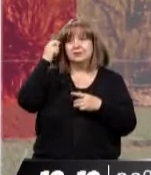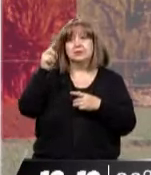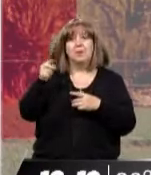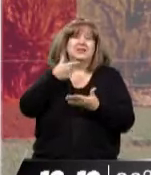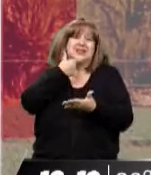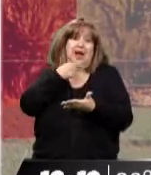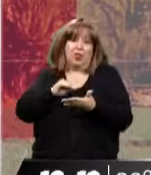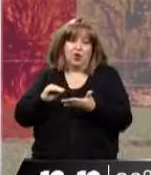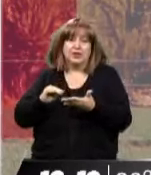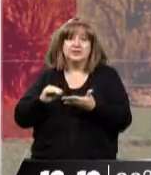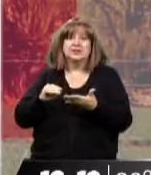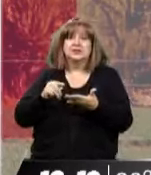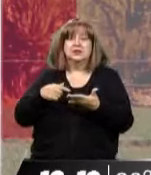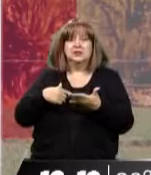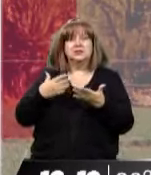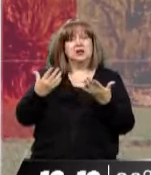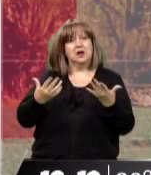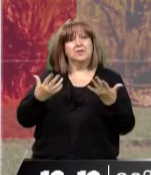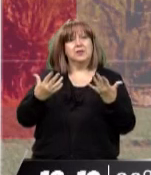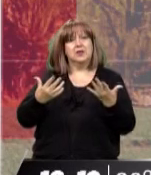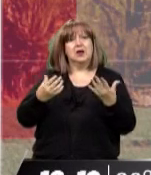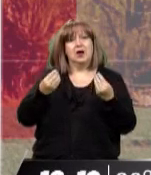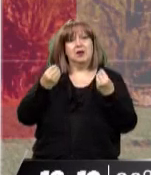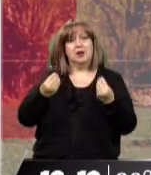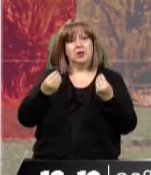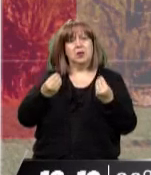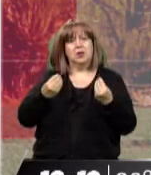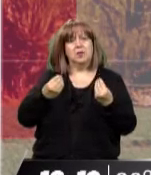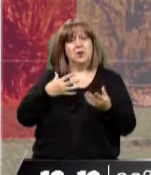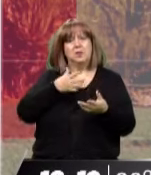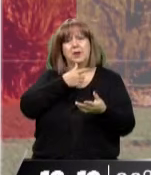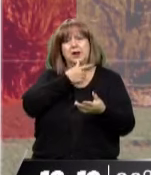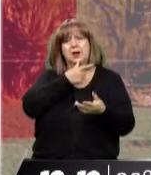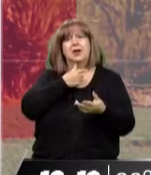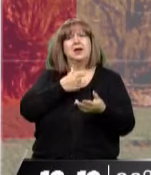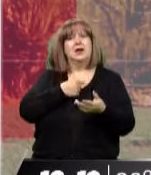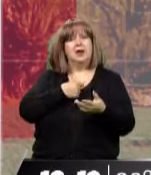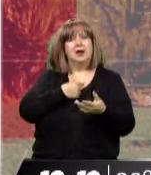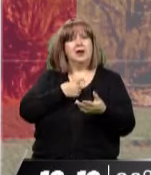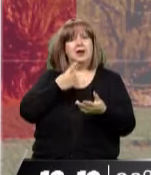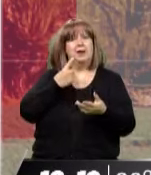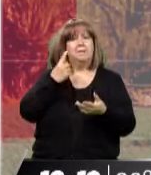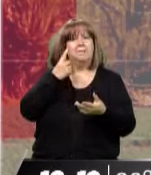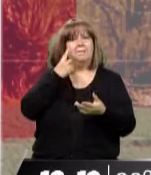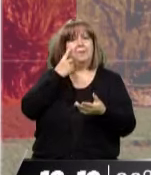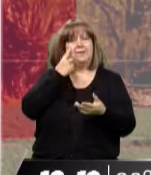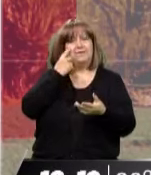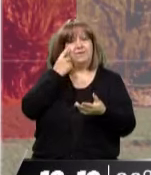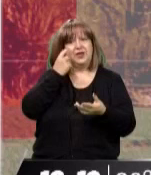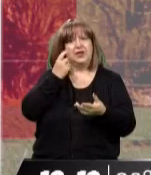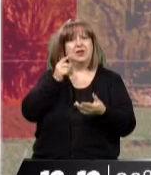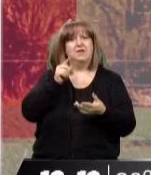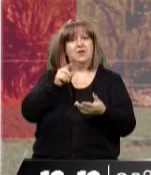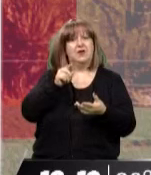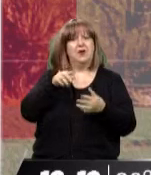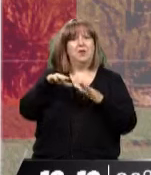Legislativa. Sí. Vamos entendiendo mejor. No fue para nada deliberado ni azaroso la entrega de tierras en el sur de Mendoza. La lengua norte